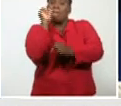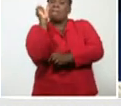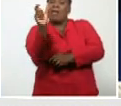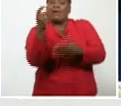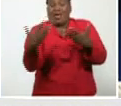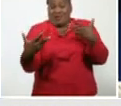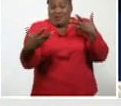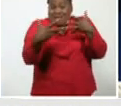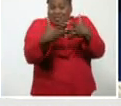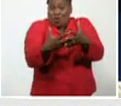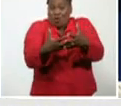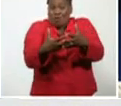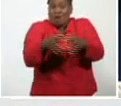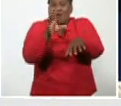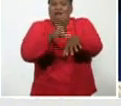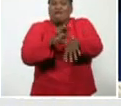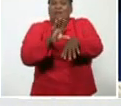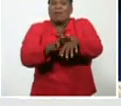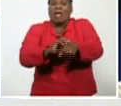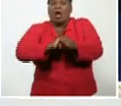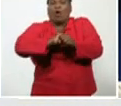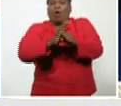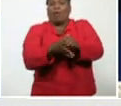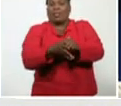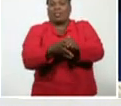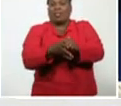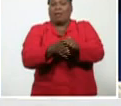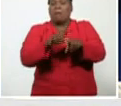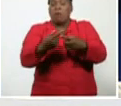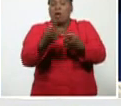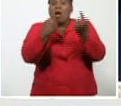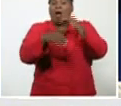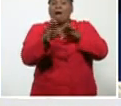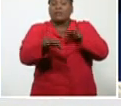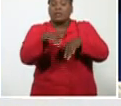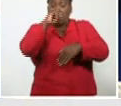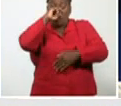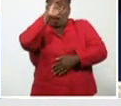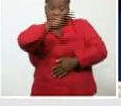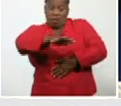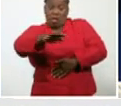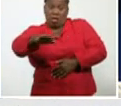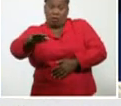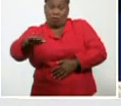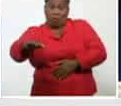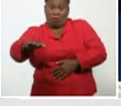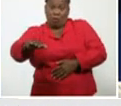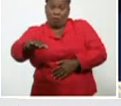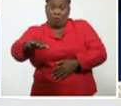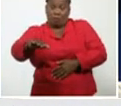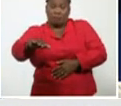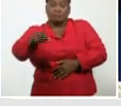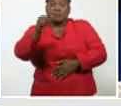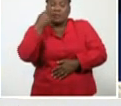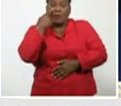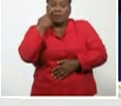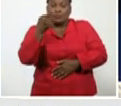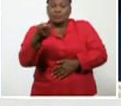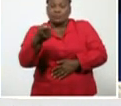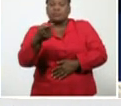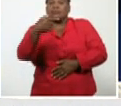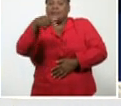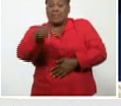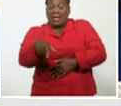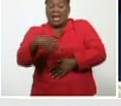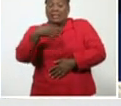con el coronavirus, porque, en algunos casos, estos niños, se ha logrado, identificar, que son COVID-19,